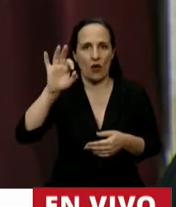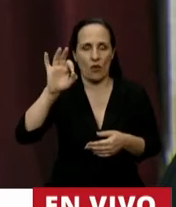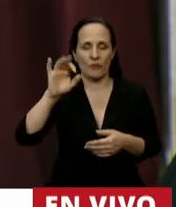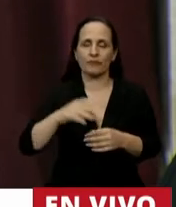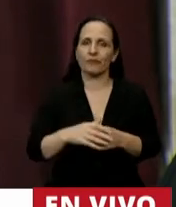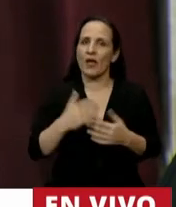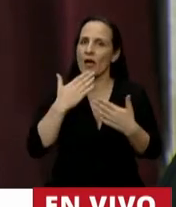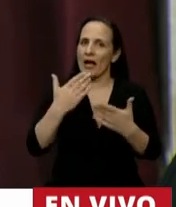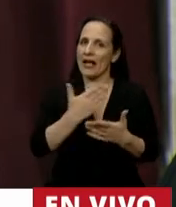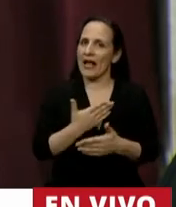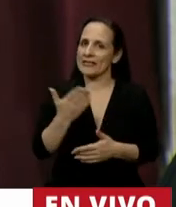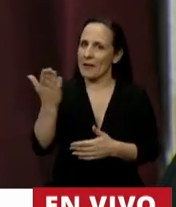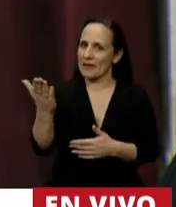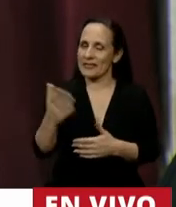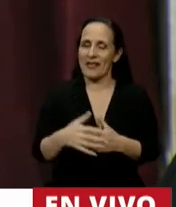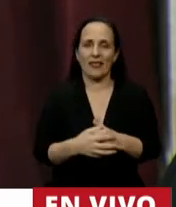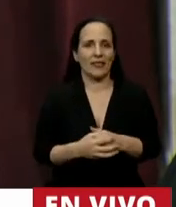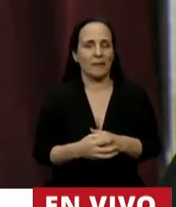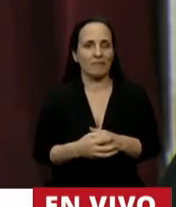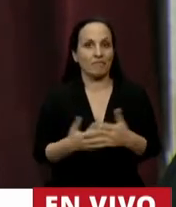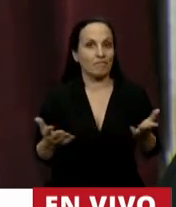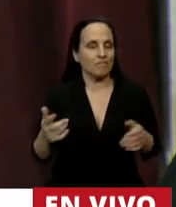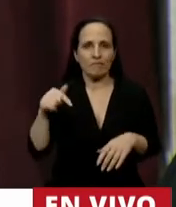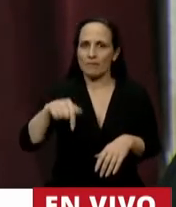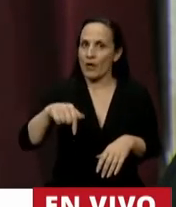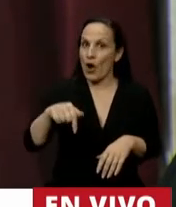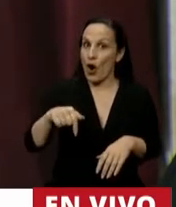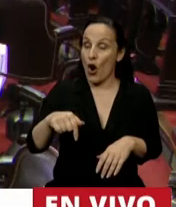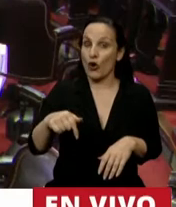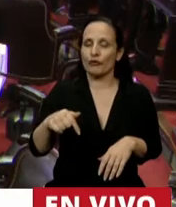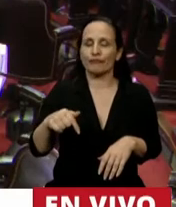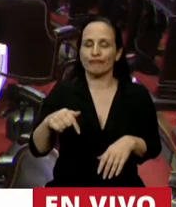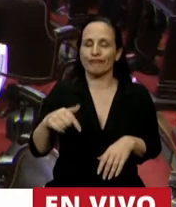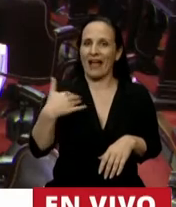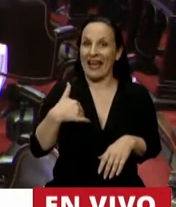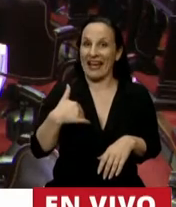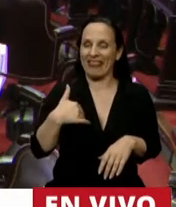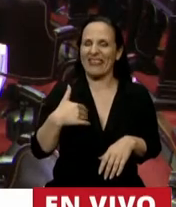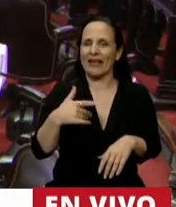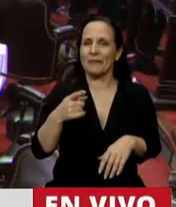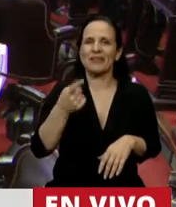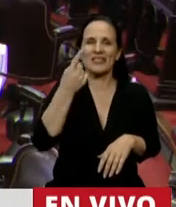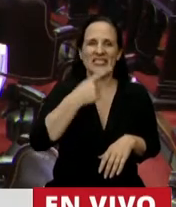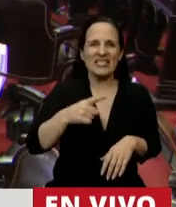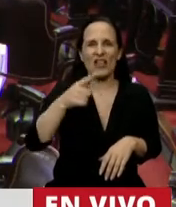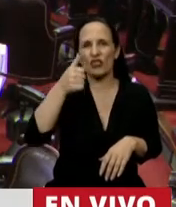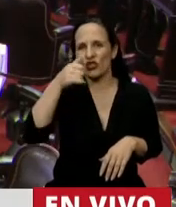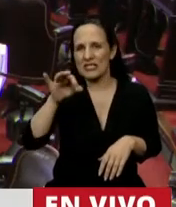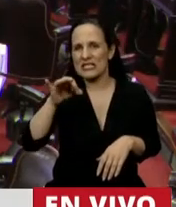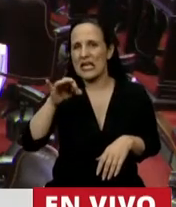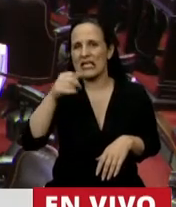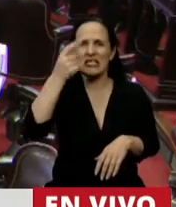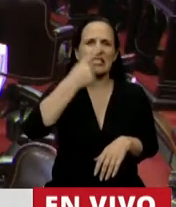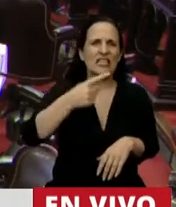Gracias, Presidenta. Presidenta, hoy la Argentina cuenta con 160 impuestos, un poco más todavía,